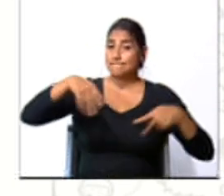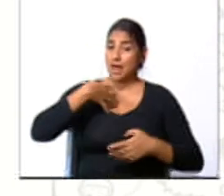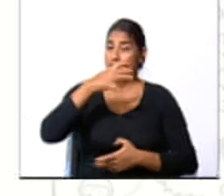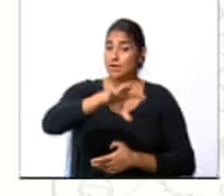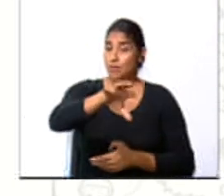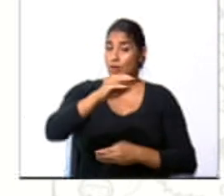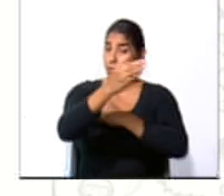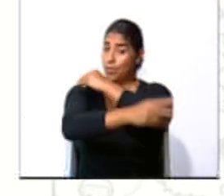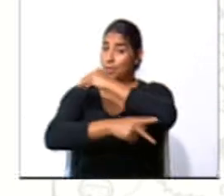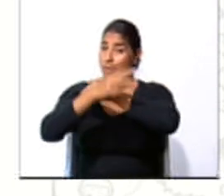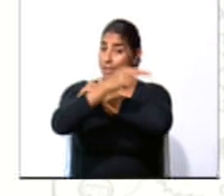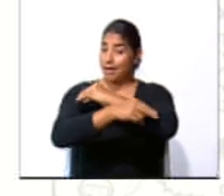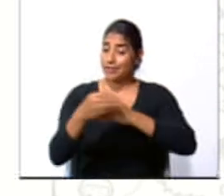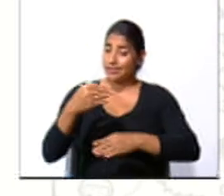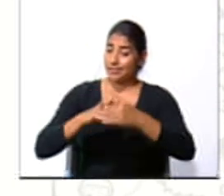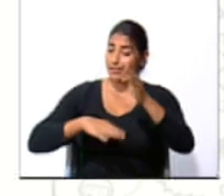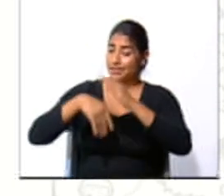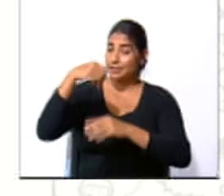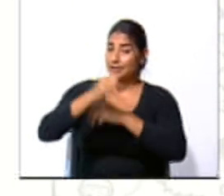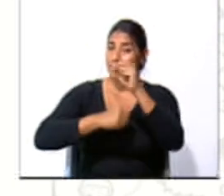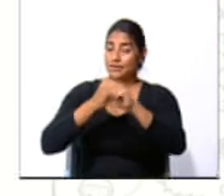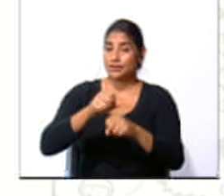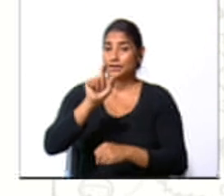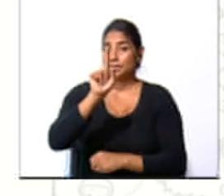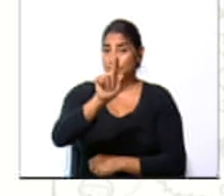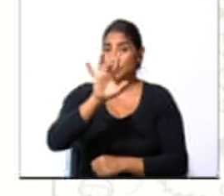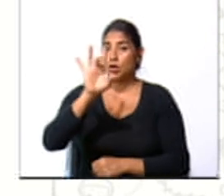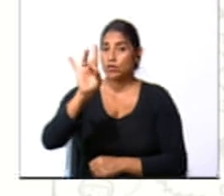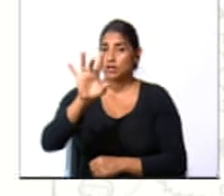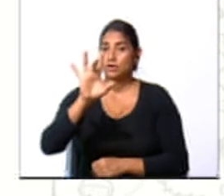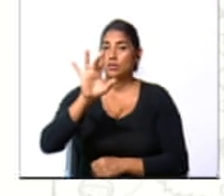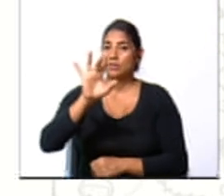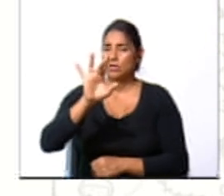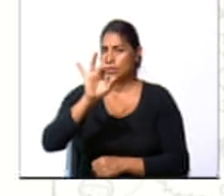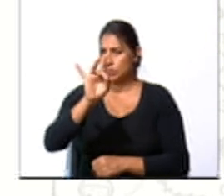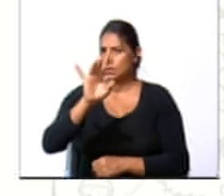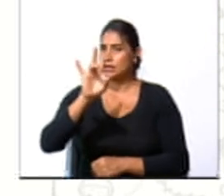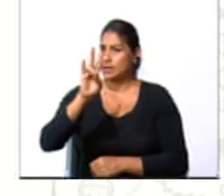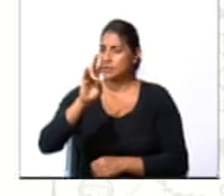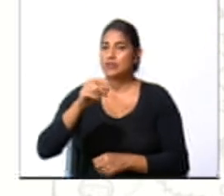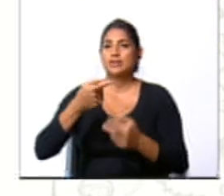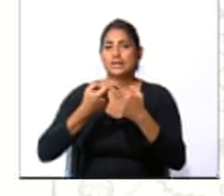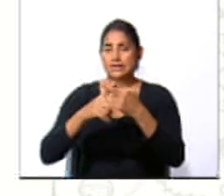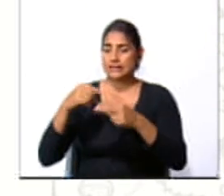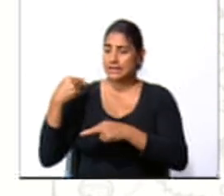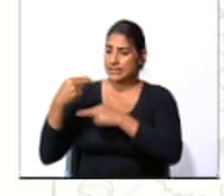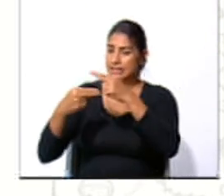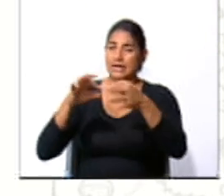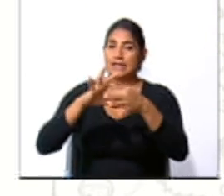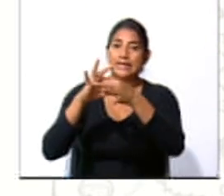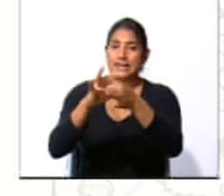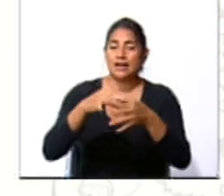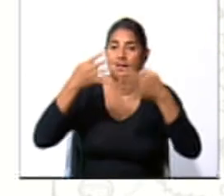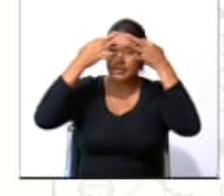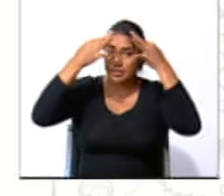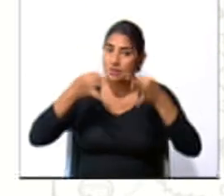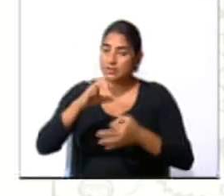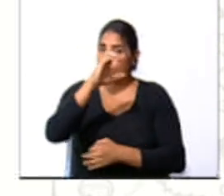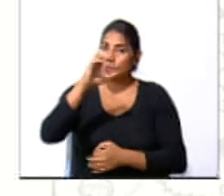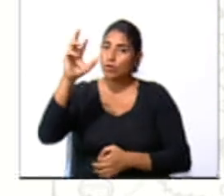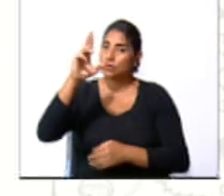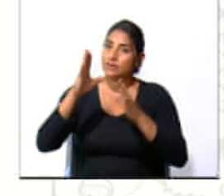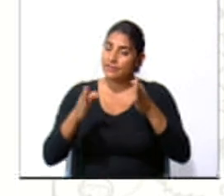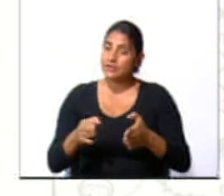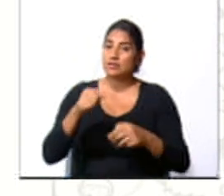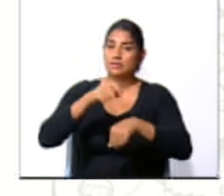Su construcción data desde 1887 y tiene una historia ligada a la decisión de los costarricenses